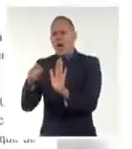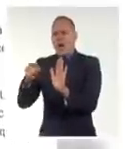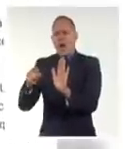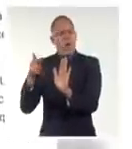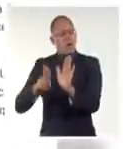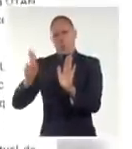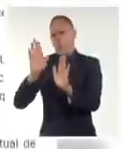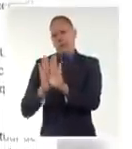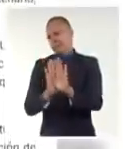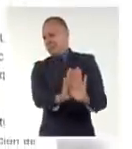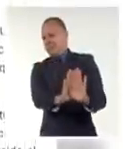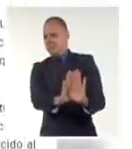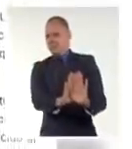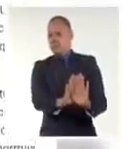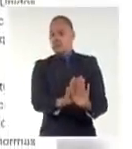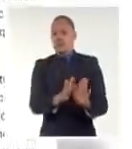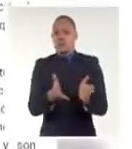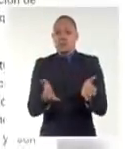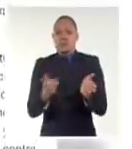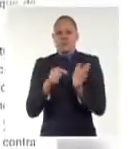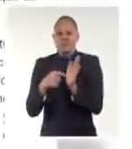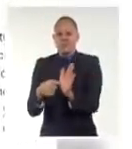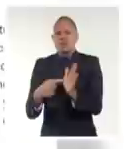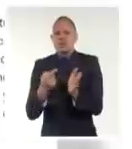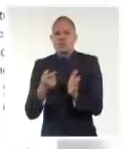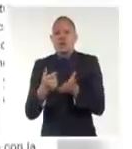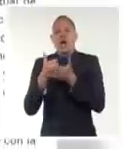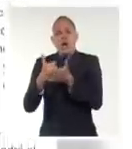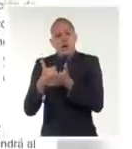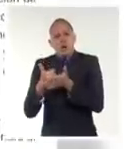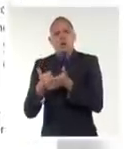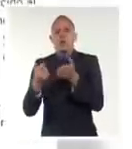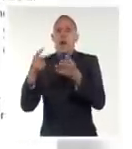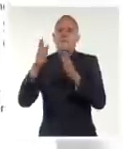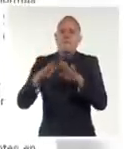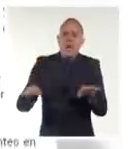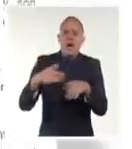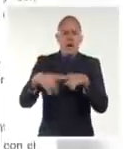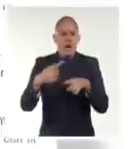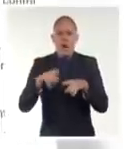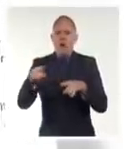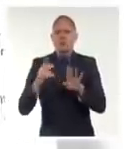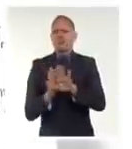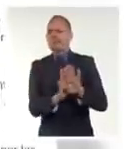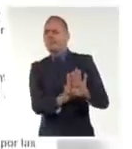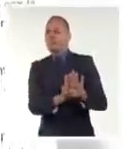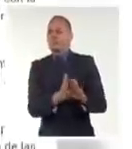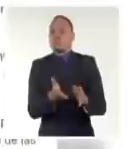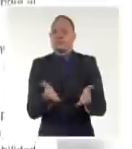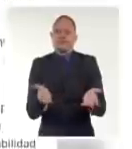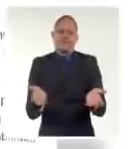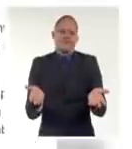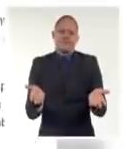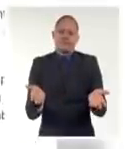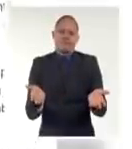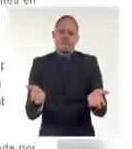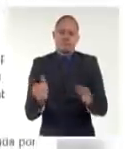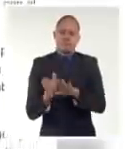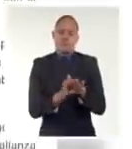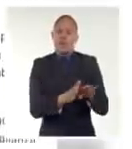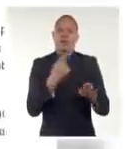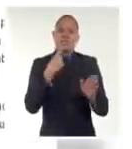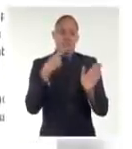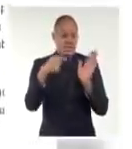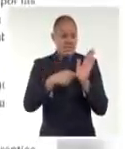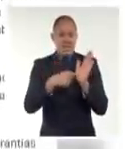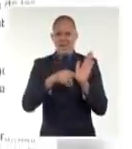concebido como una contribución real a la búsqueda de soluciones a la actual crisis. Por el contrario, se trata de un texto